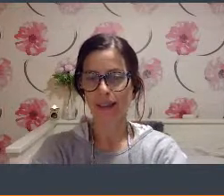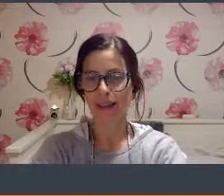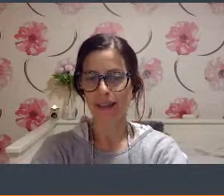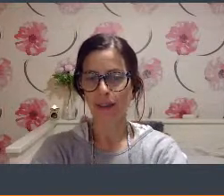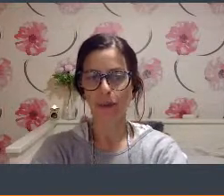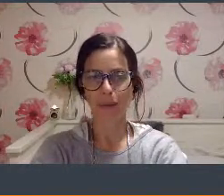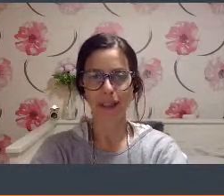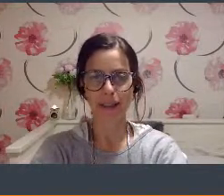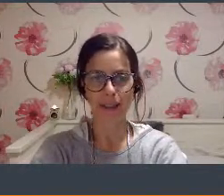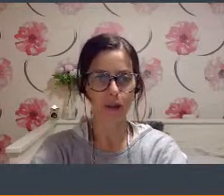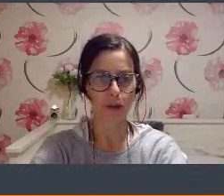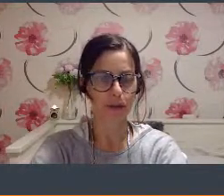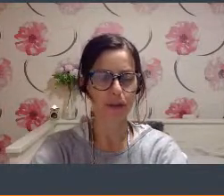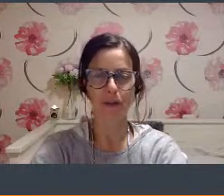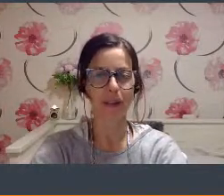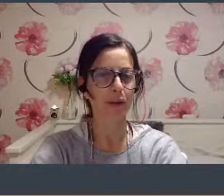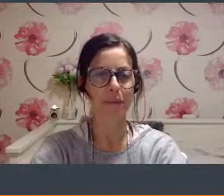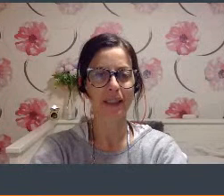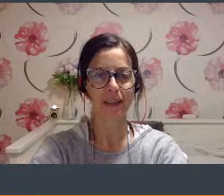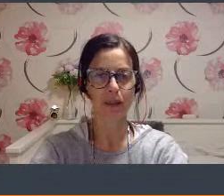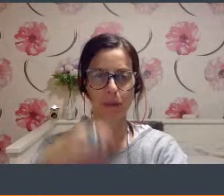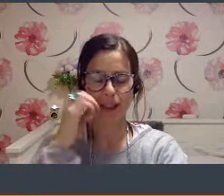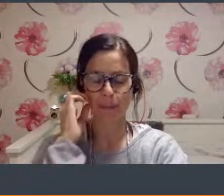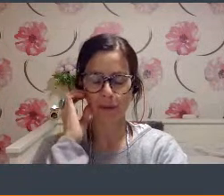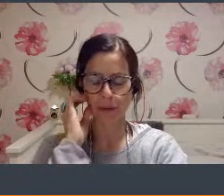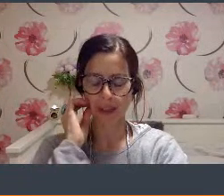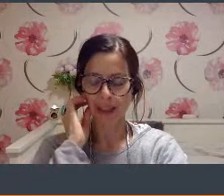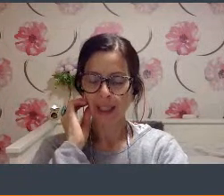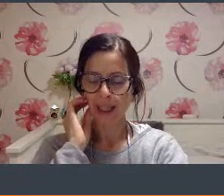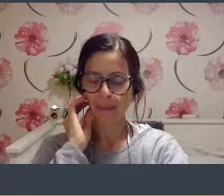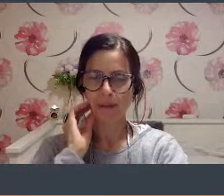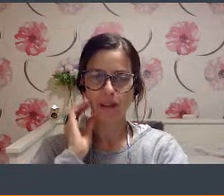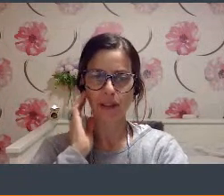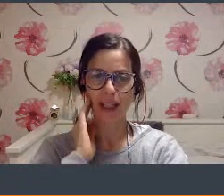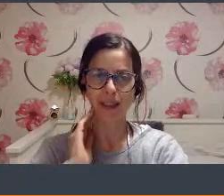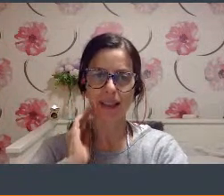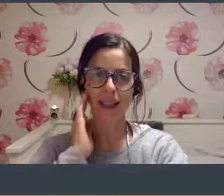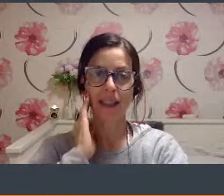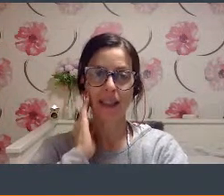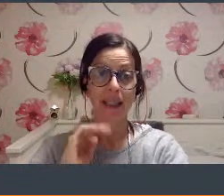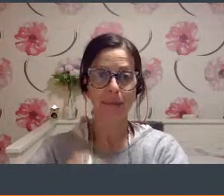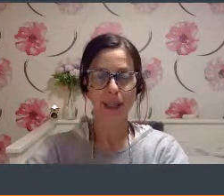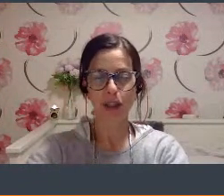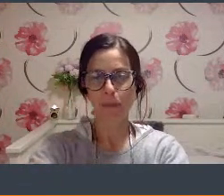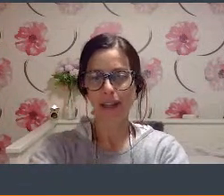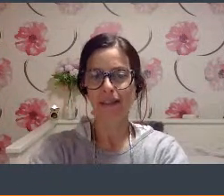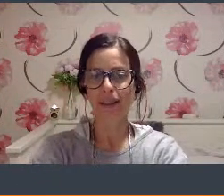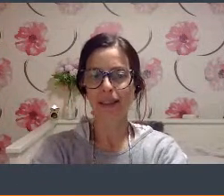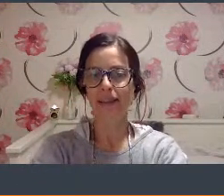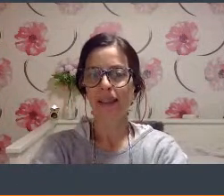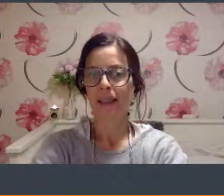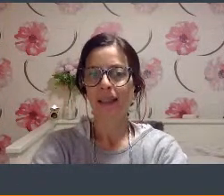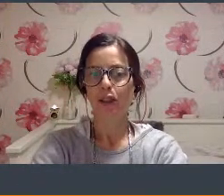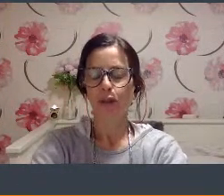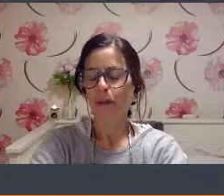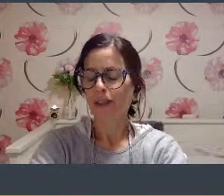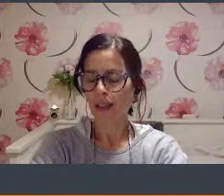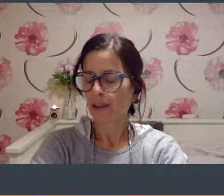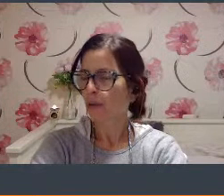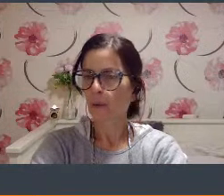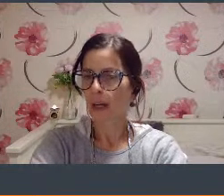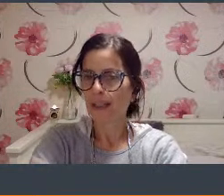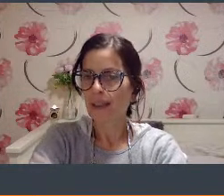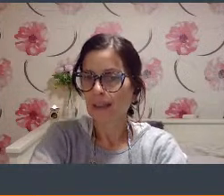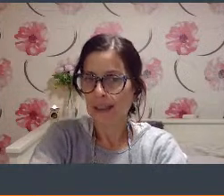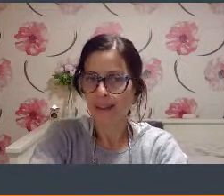2020 de hecho nosotros estamos haciendo una investigación por ejemplo sobre la implementación de la agenda en varios países y yo